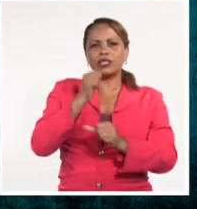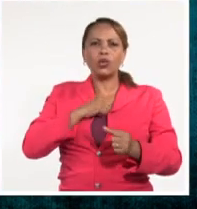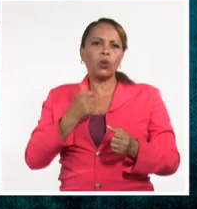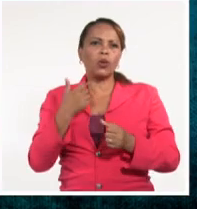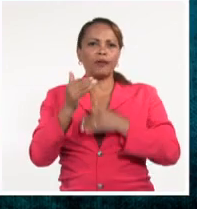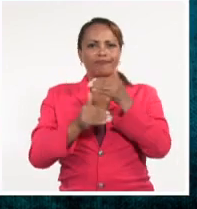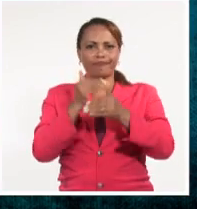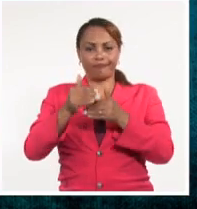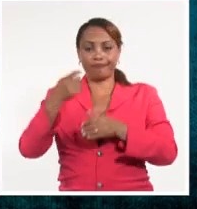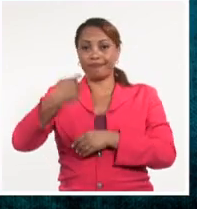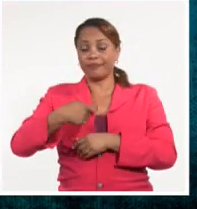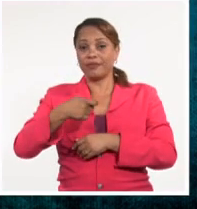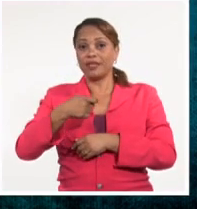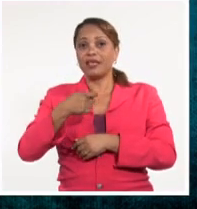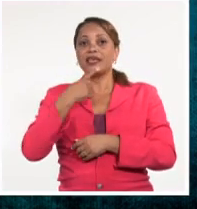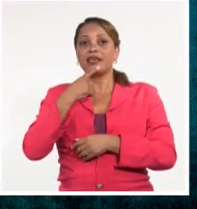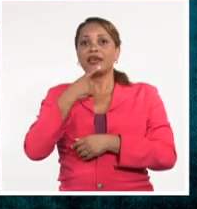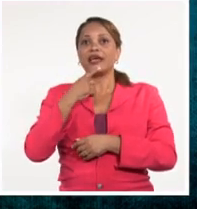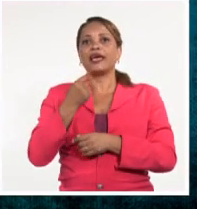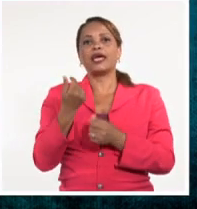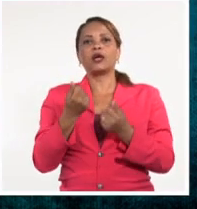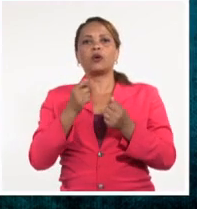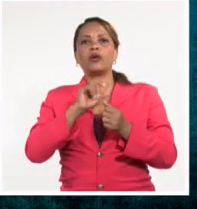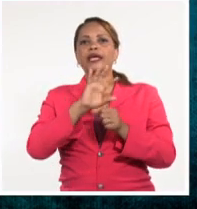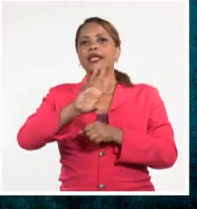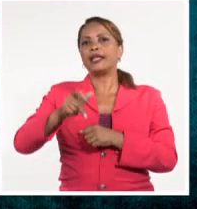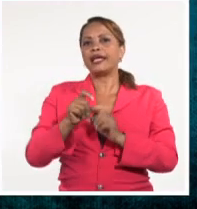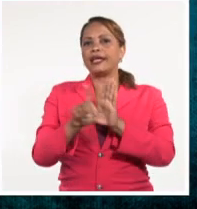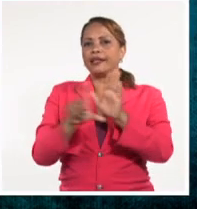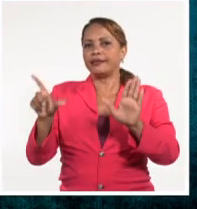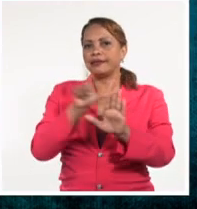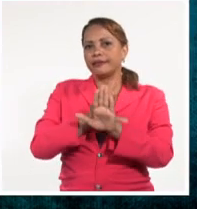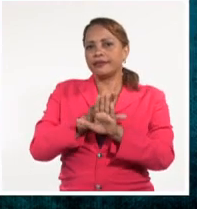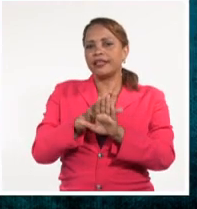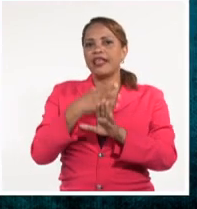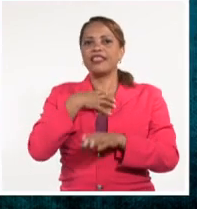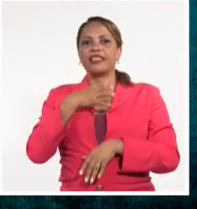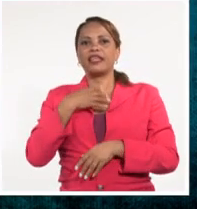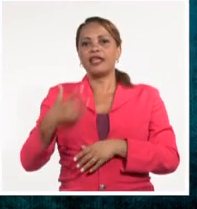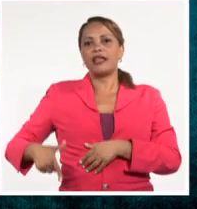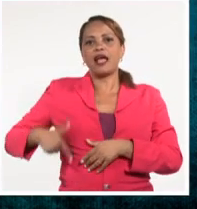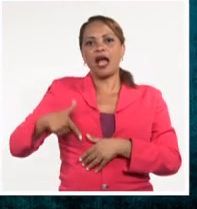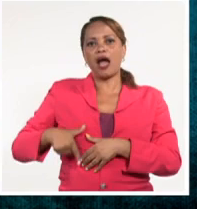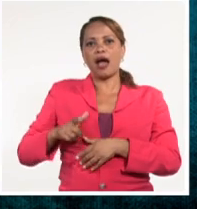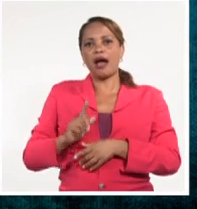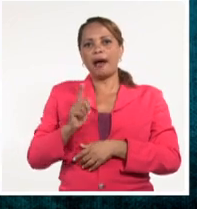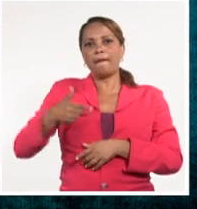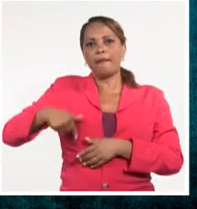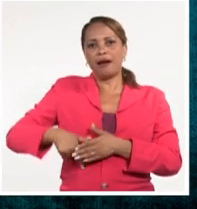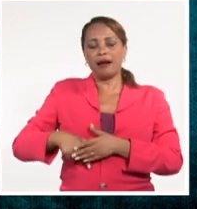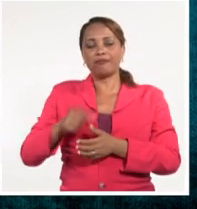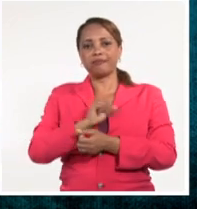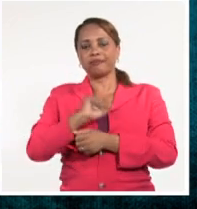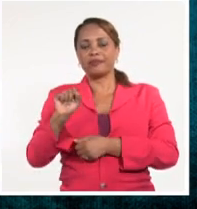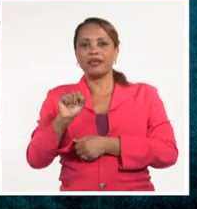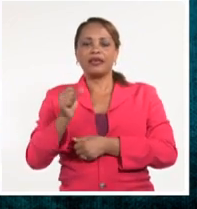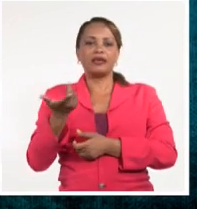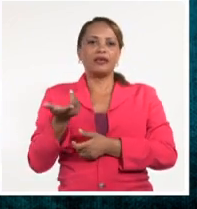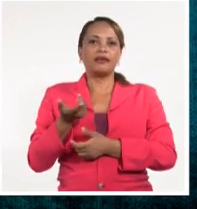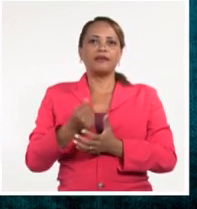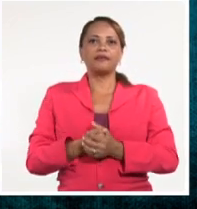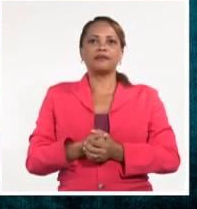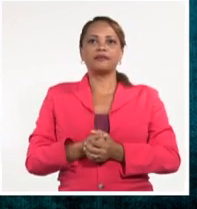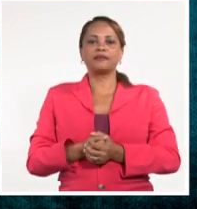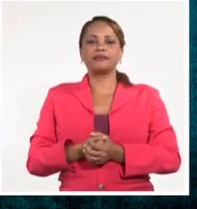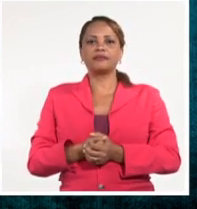todo. También por actividad económica ilícita, por portación y tenencia ilegal de armas de fuego, por homicidio, en